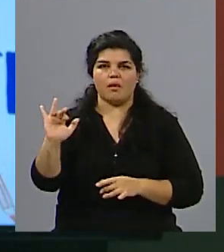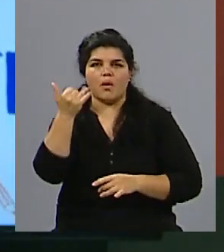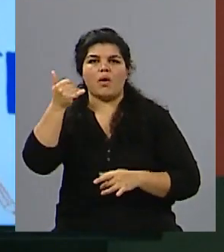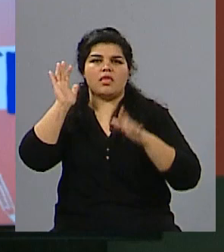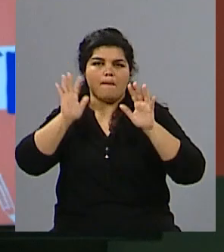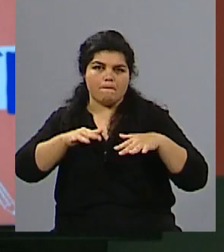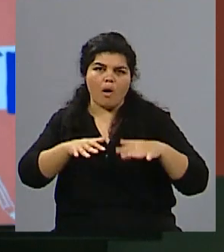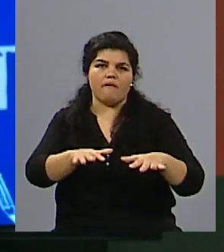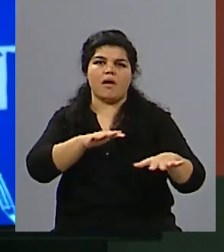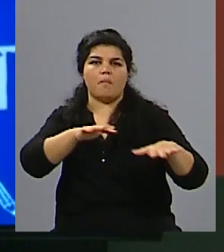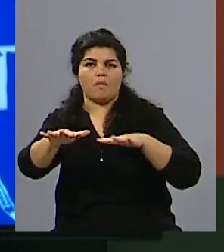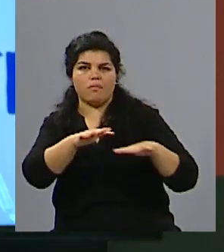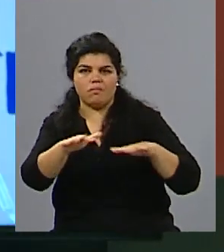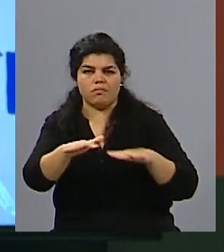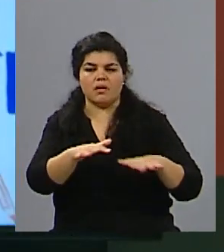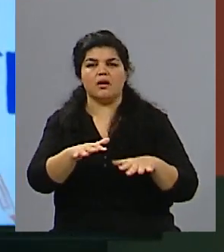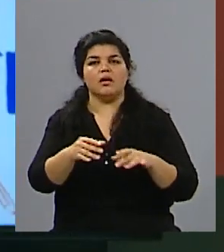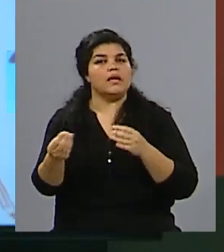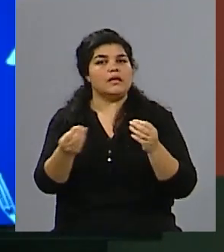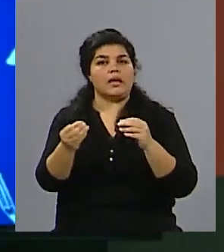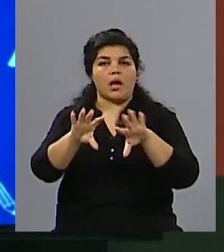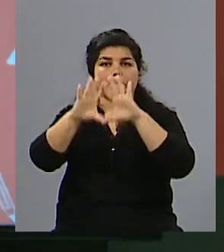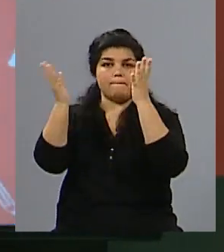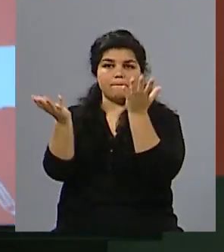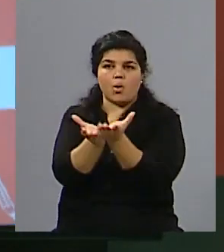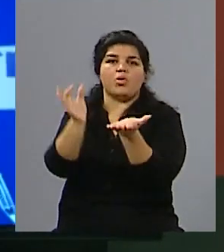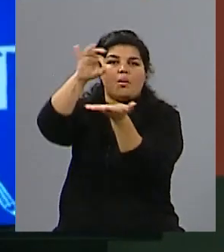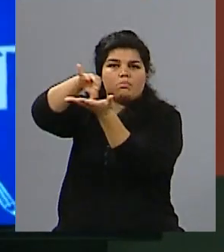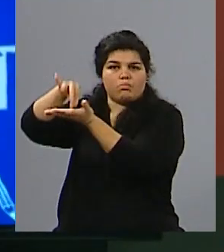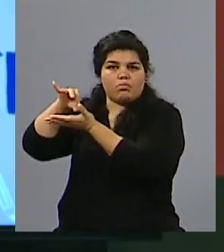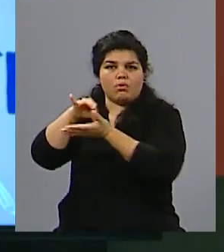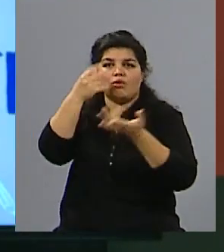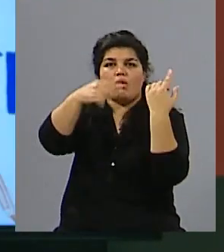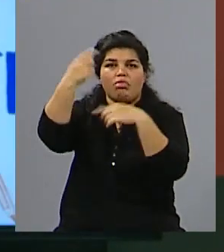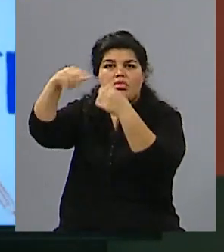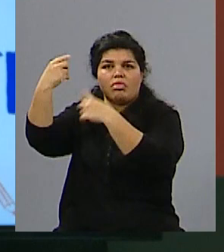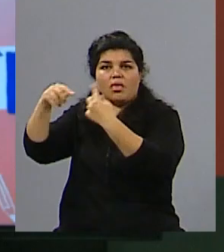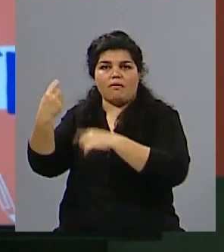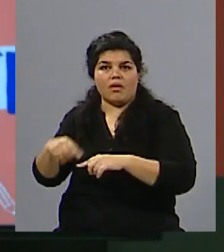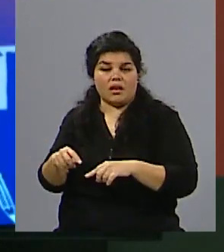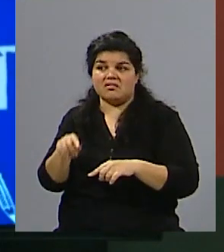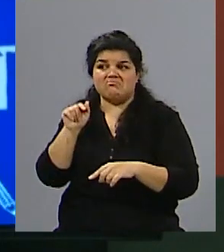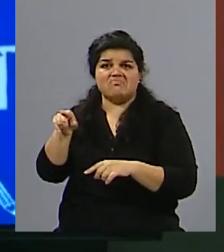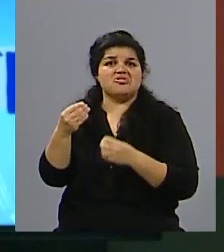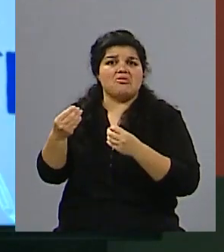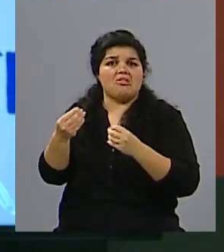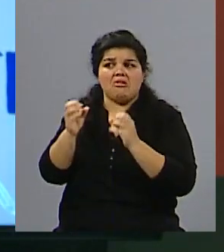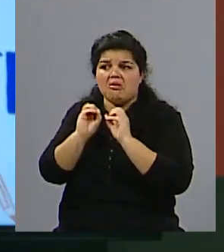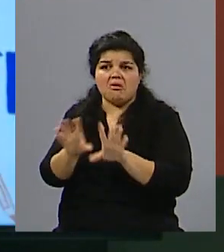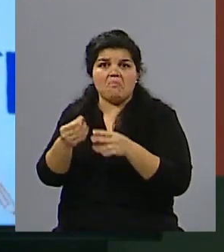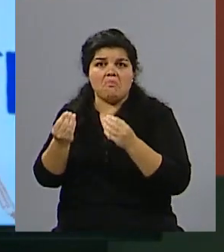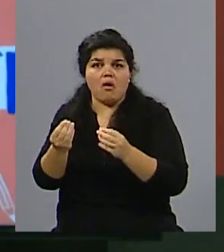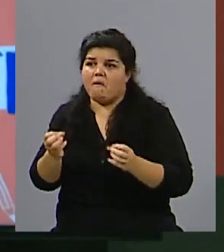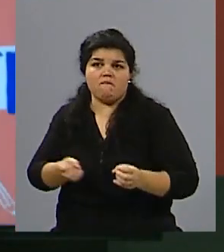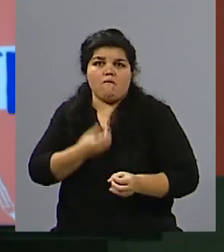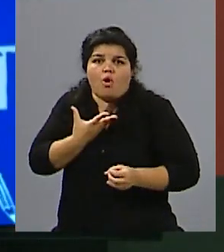distintos lugares del mundo pero fue una propuesta que nació, como decíamos, casi de manera espontánea aquí en la